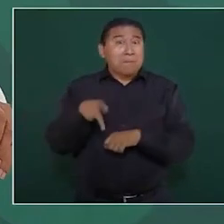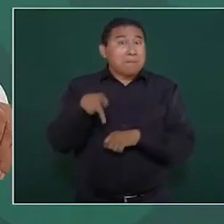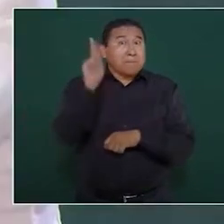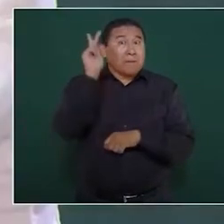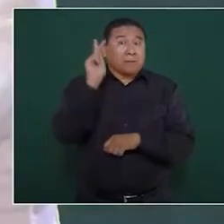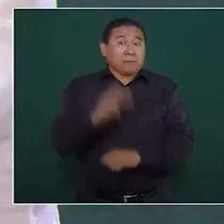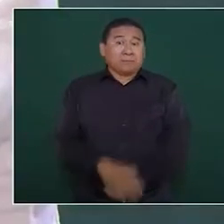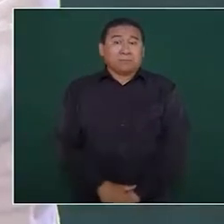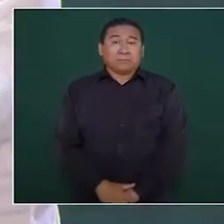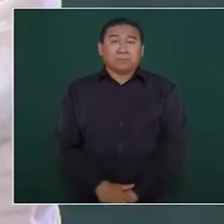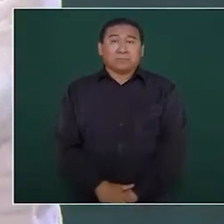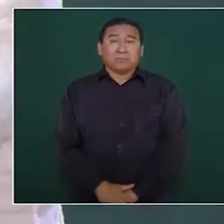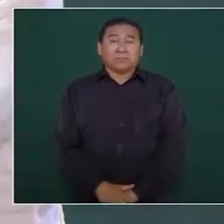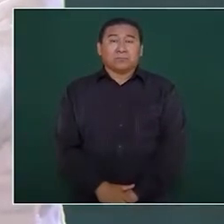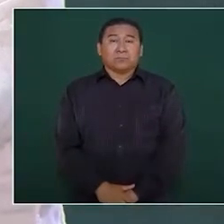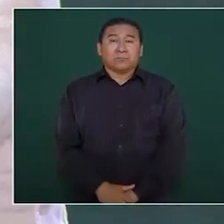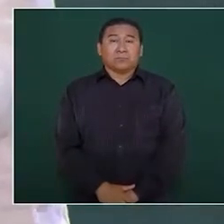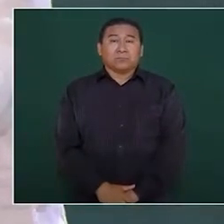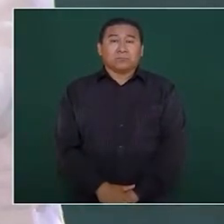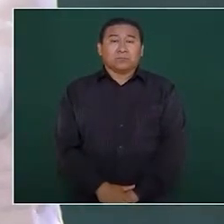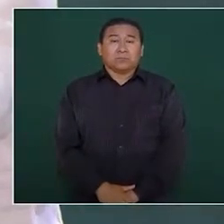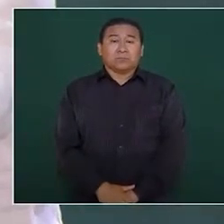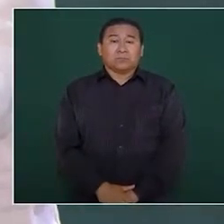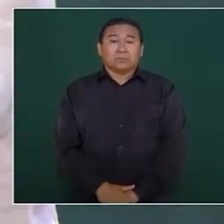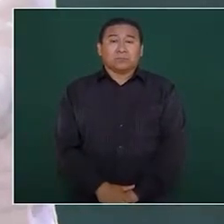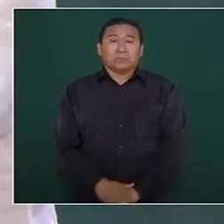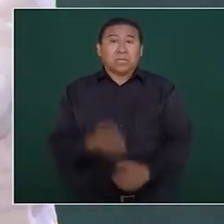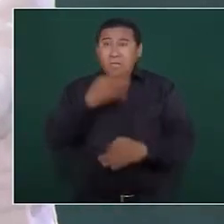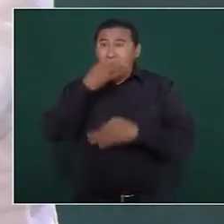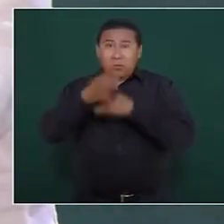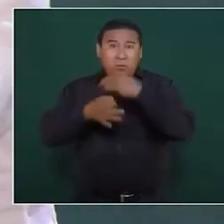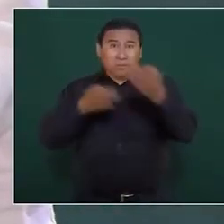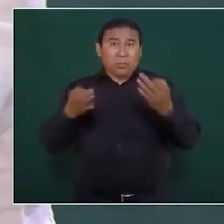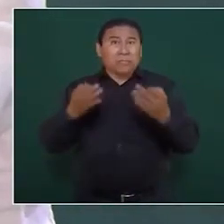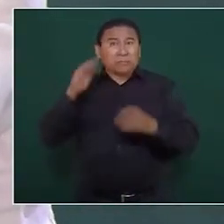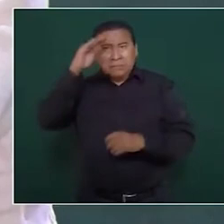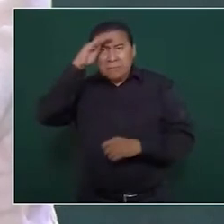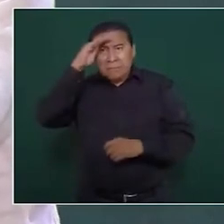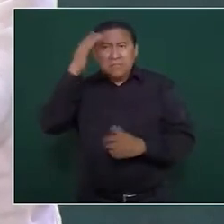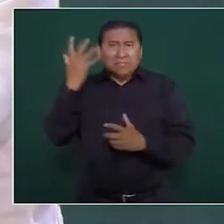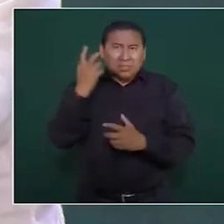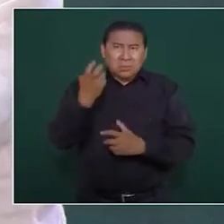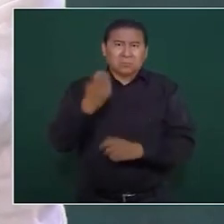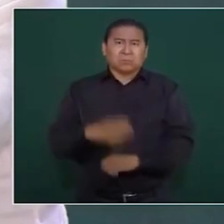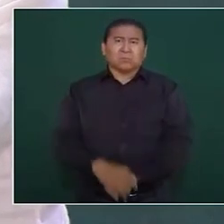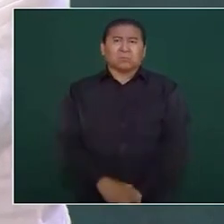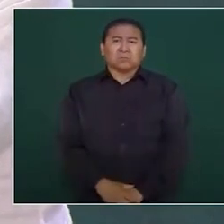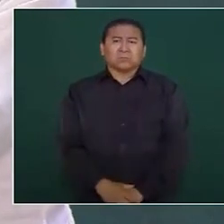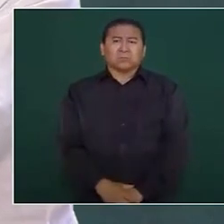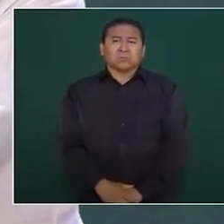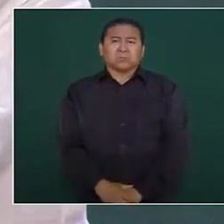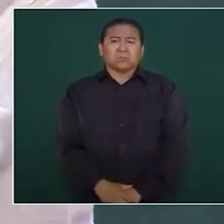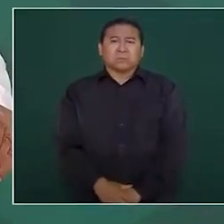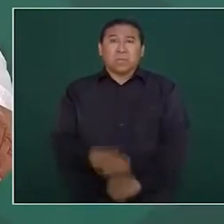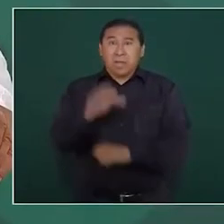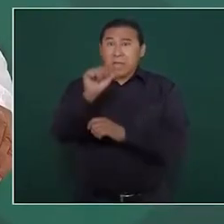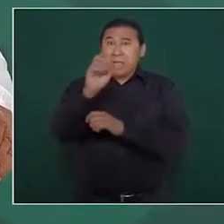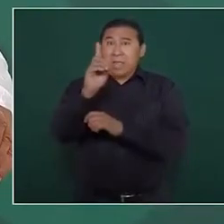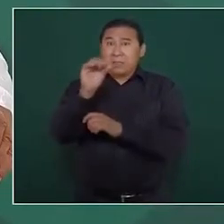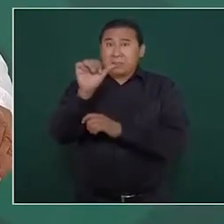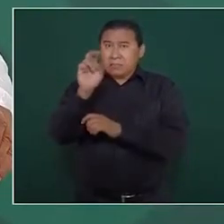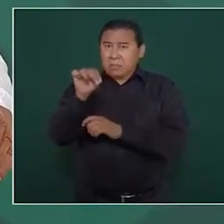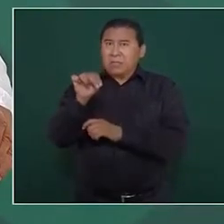solo se trata si se está pensando en eso en Adán no